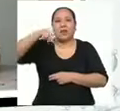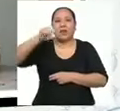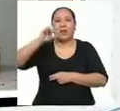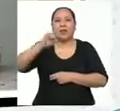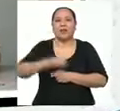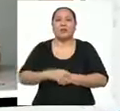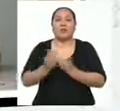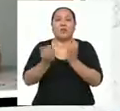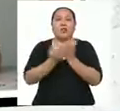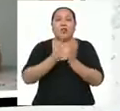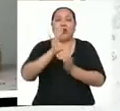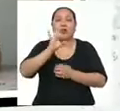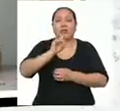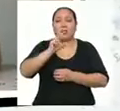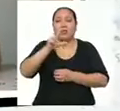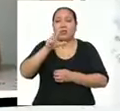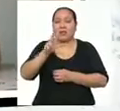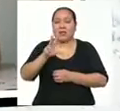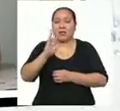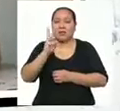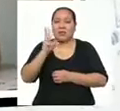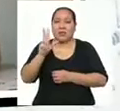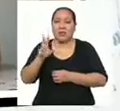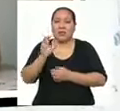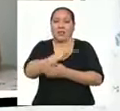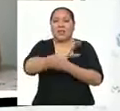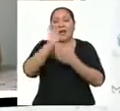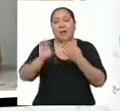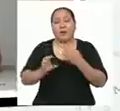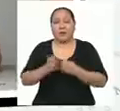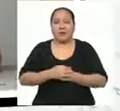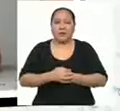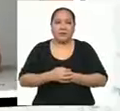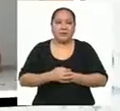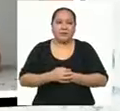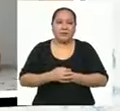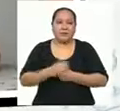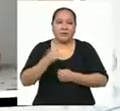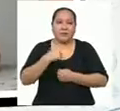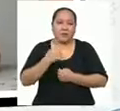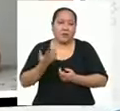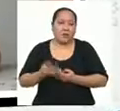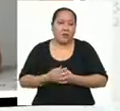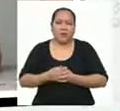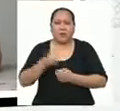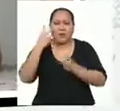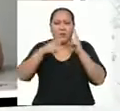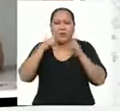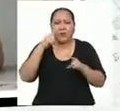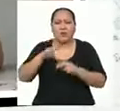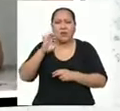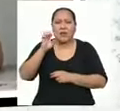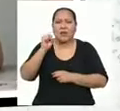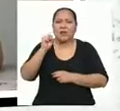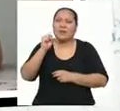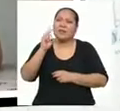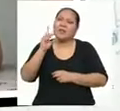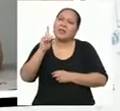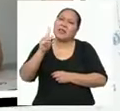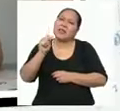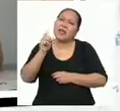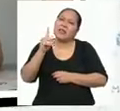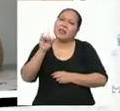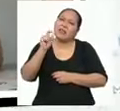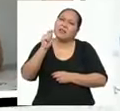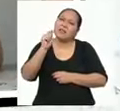83006 Andrés Avalino Cáceres, de la región Cajamarca. Vi en internet que existe la estadística descriptiva. ¿Podría